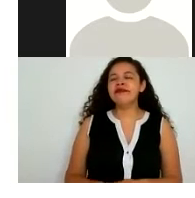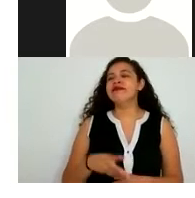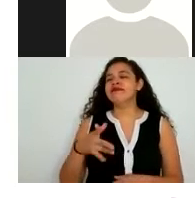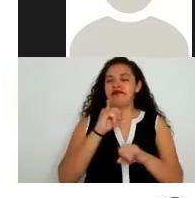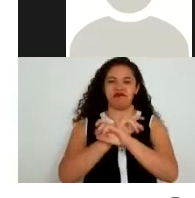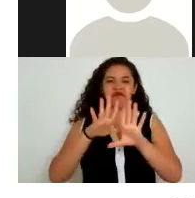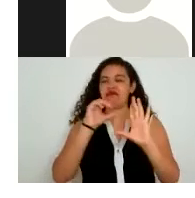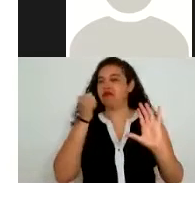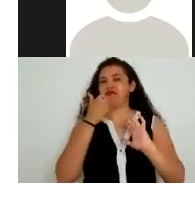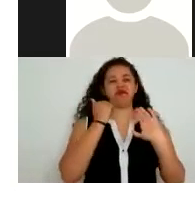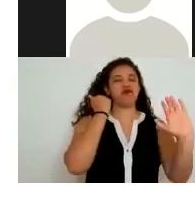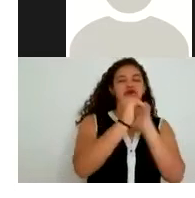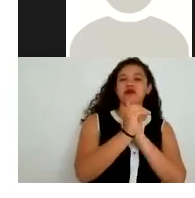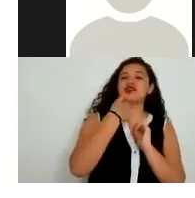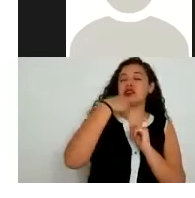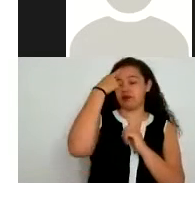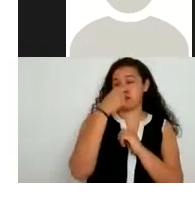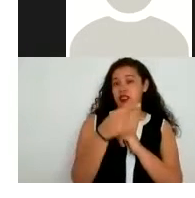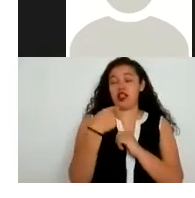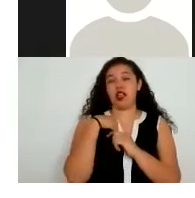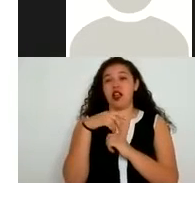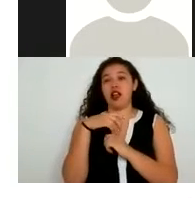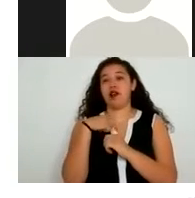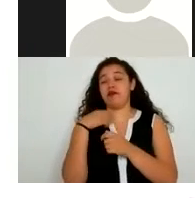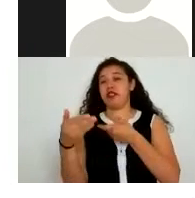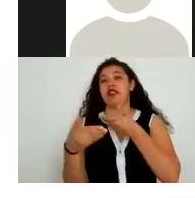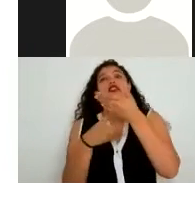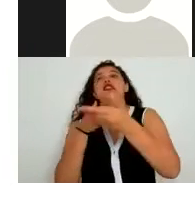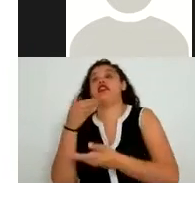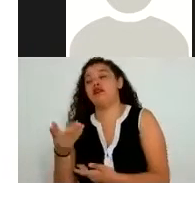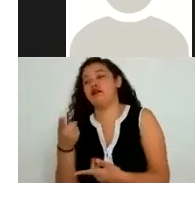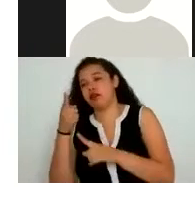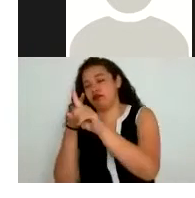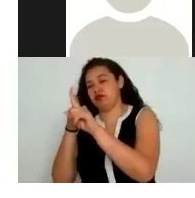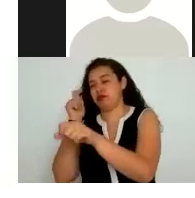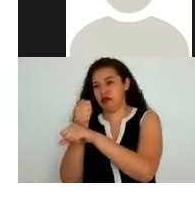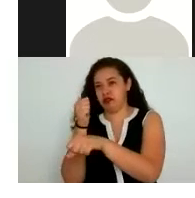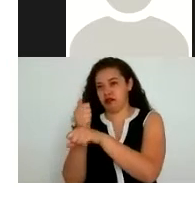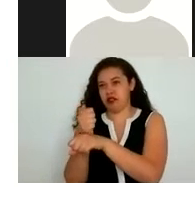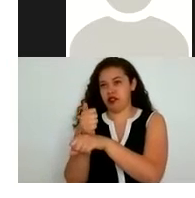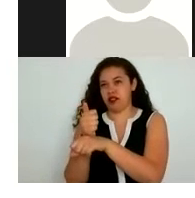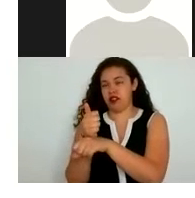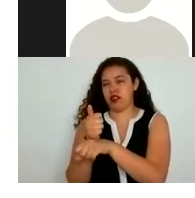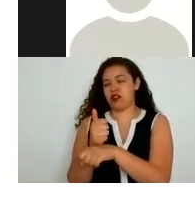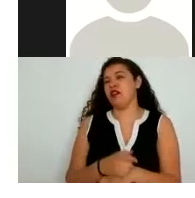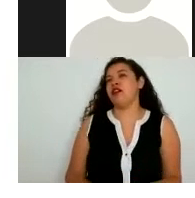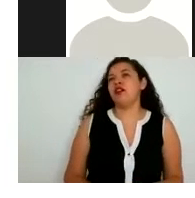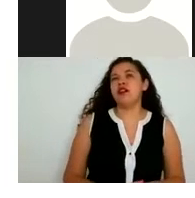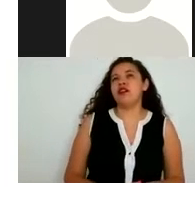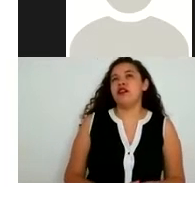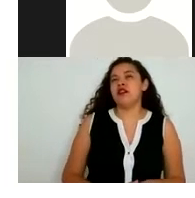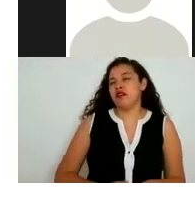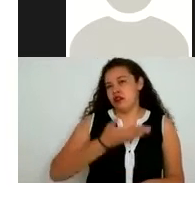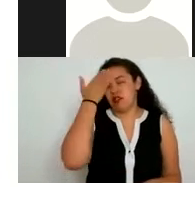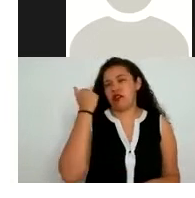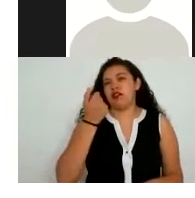lo estoy ocupando para mi objeto ¿no? mi finalidad primaria en este caso por ejemplo no sé como finalidad primaria el objeto de